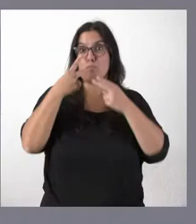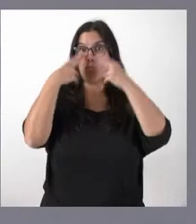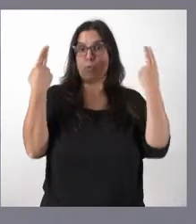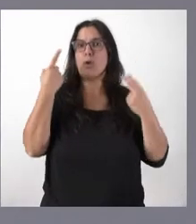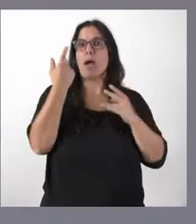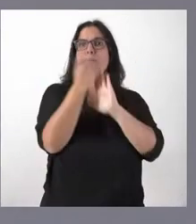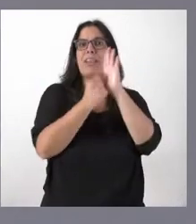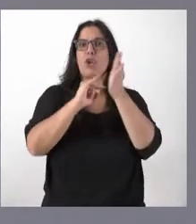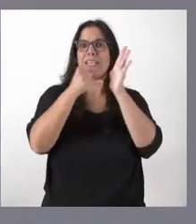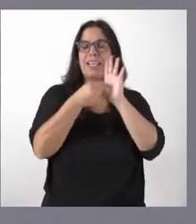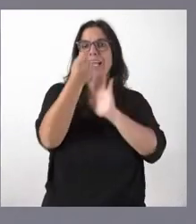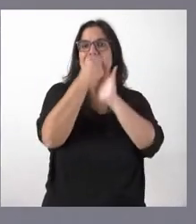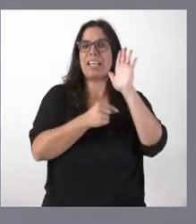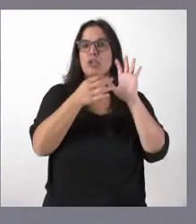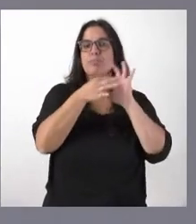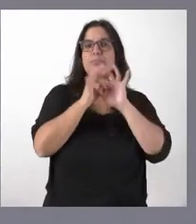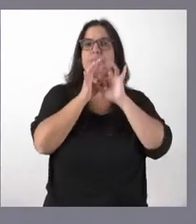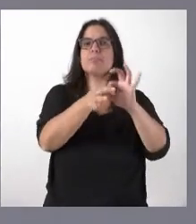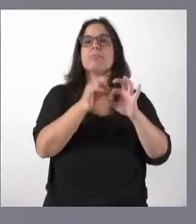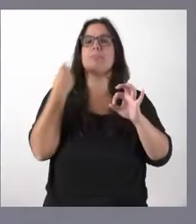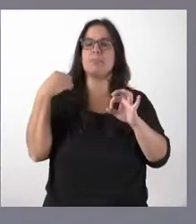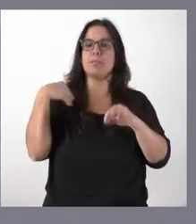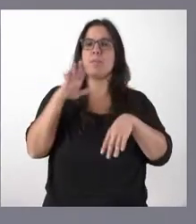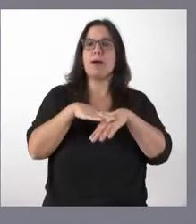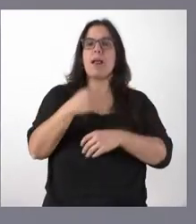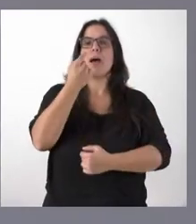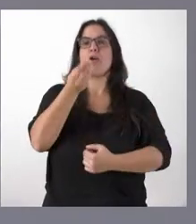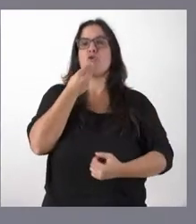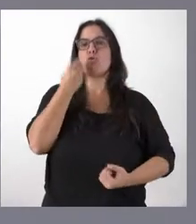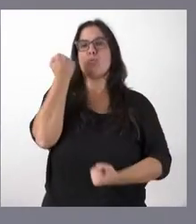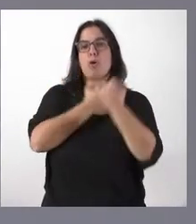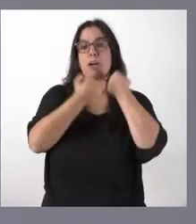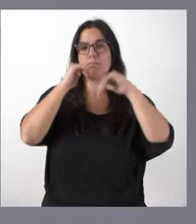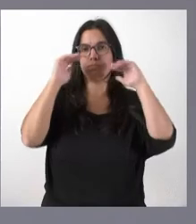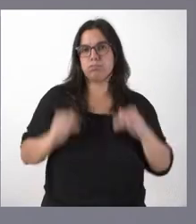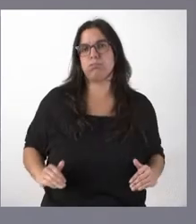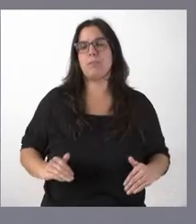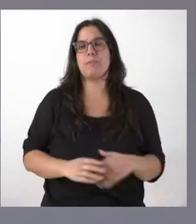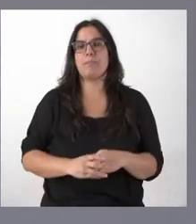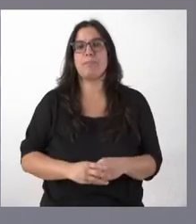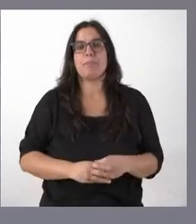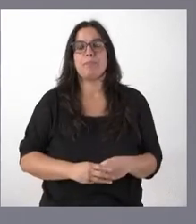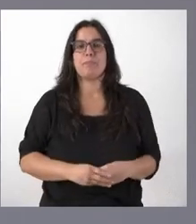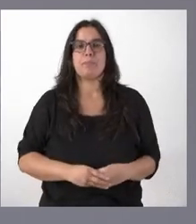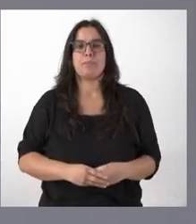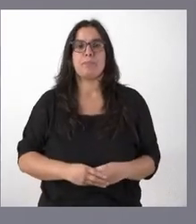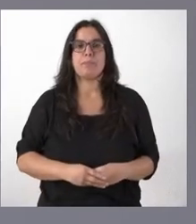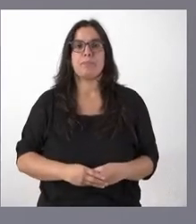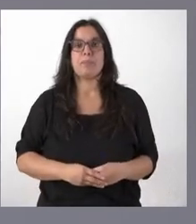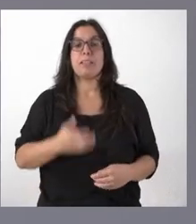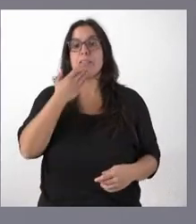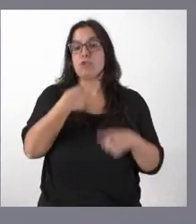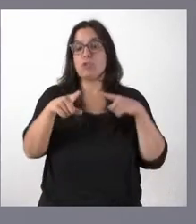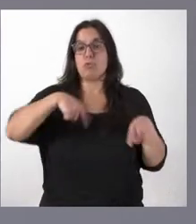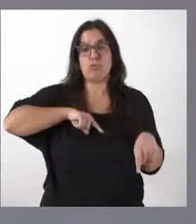técnicas y criterios de adjudicación orientados a reducir el consumo de energía en los bienes y servicios que adquiera la Administración.